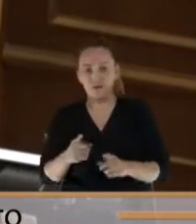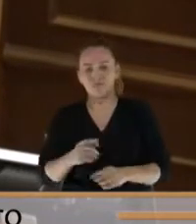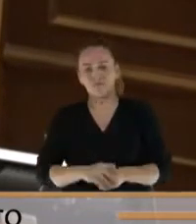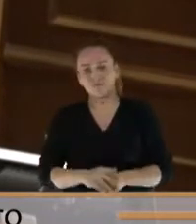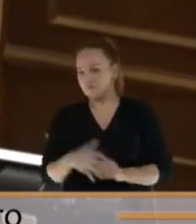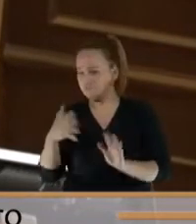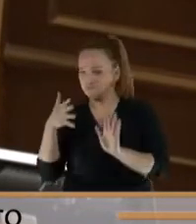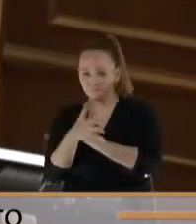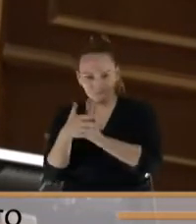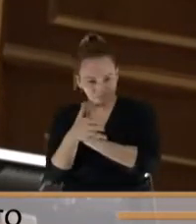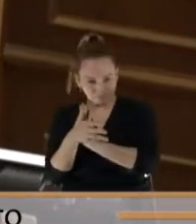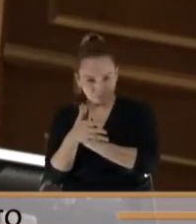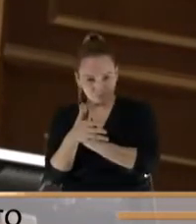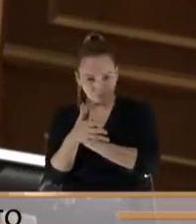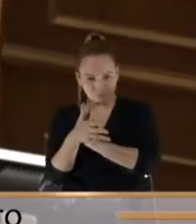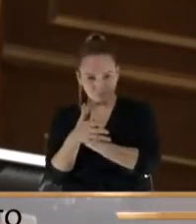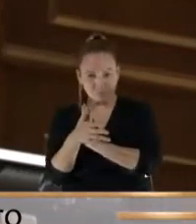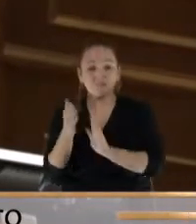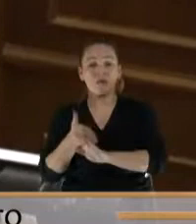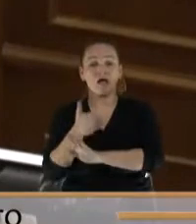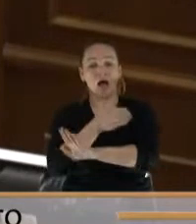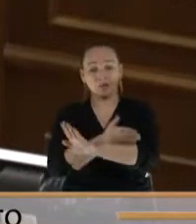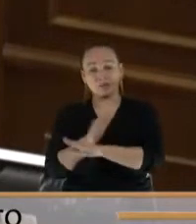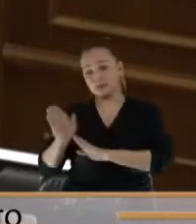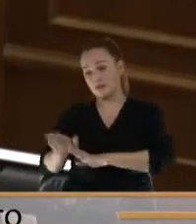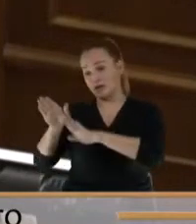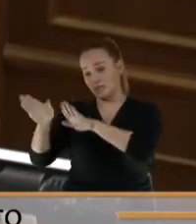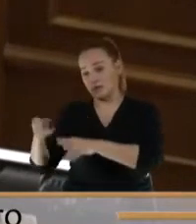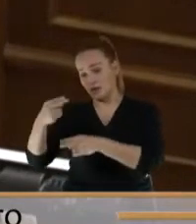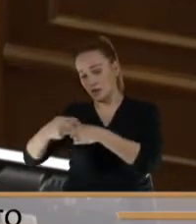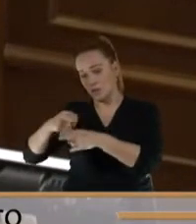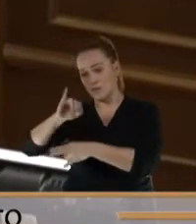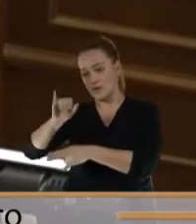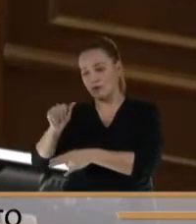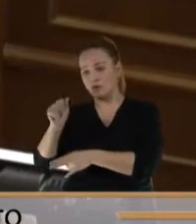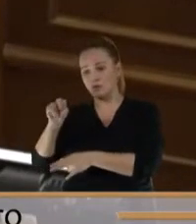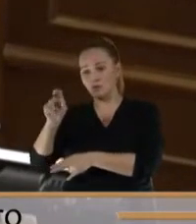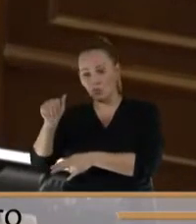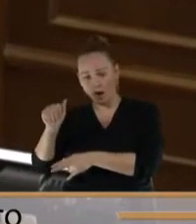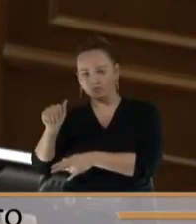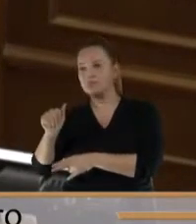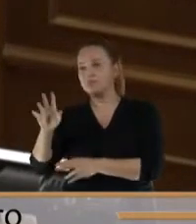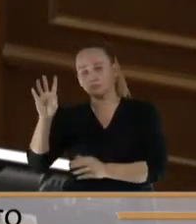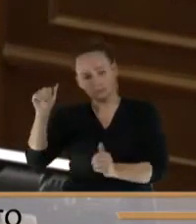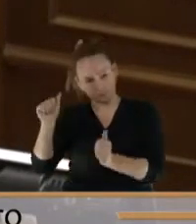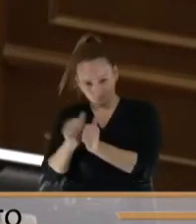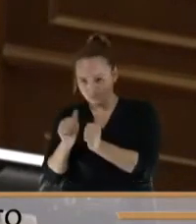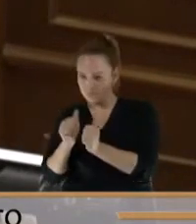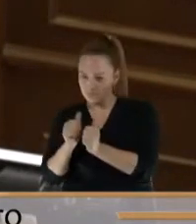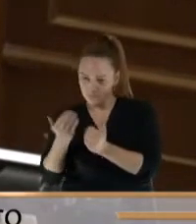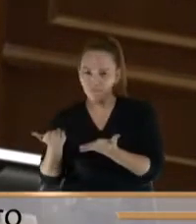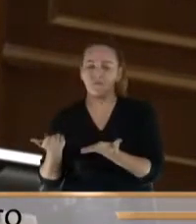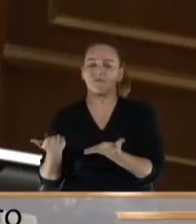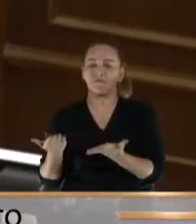plenamente lo dicho por el representante Juan Carlos Lozada de ese agregado que le metieron a última hora